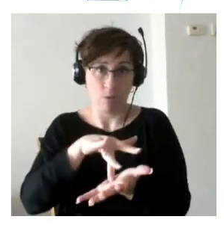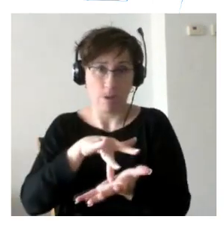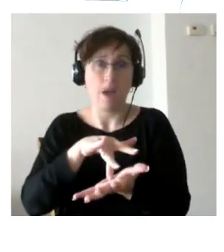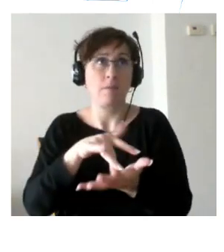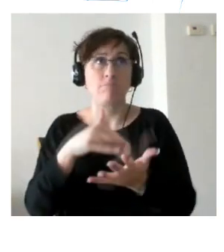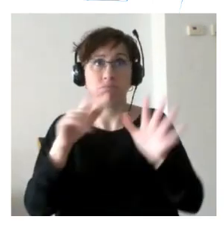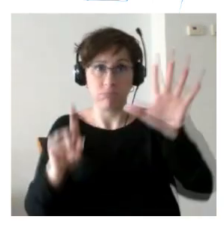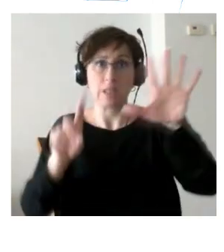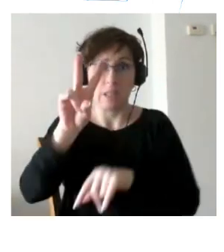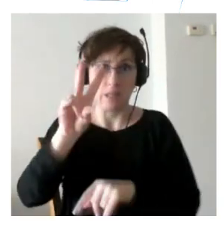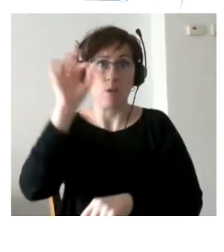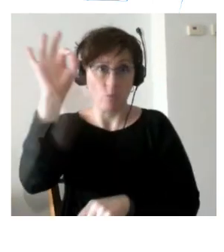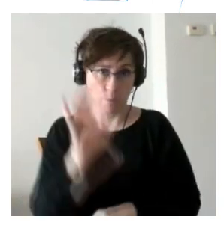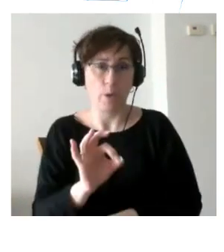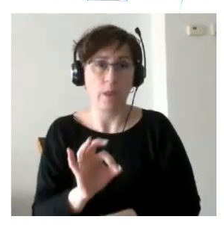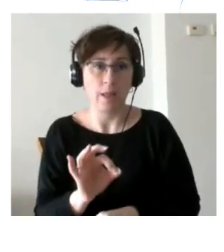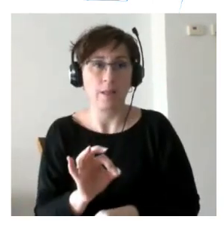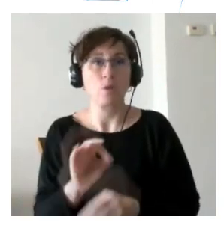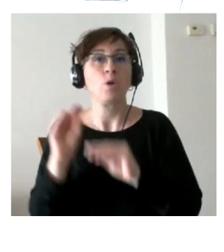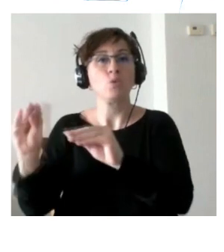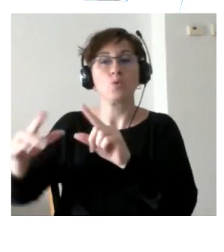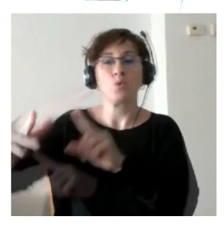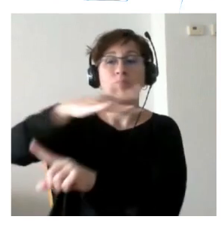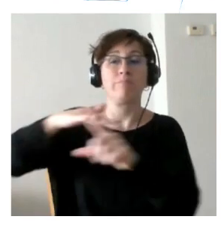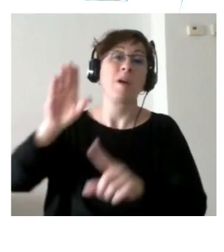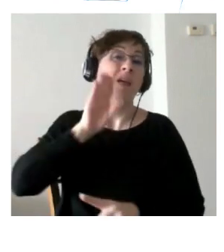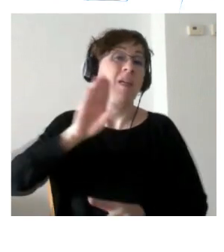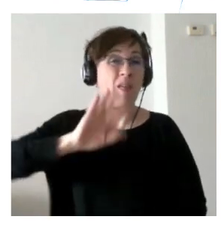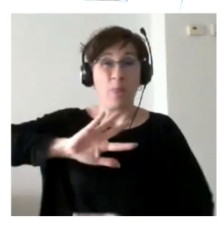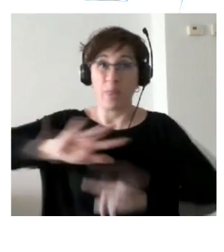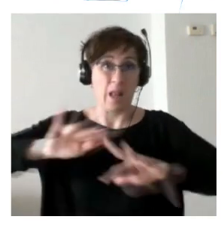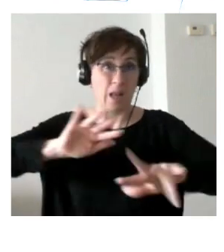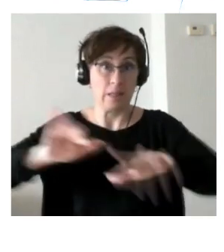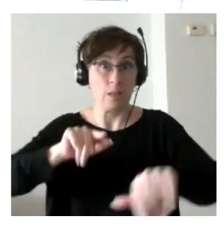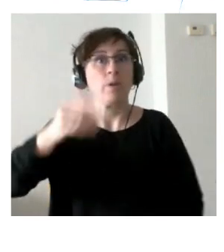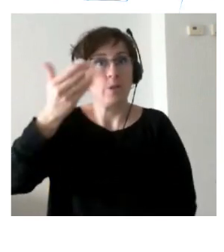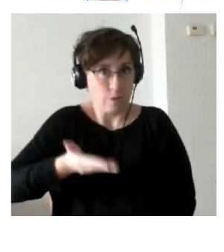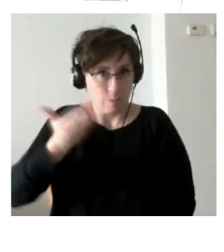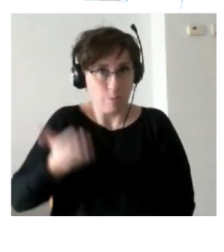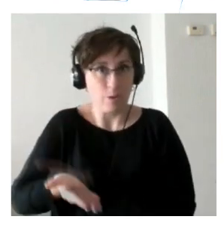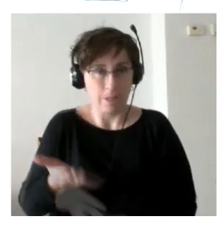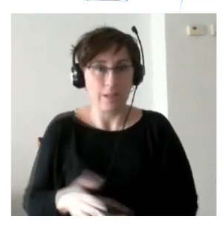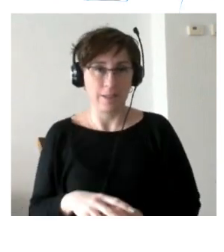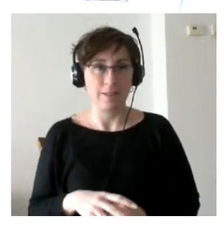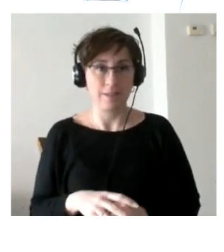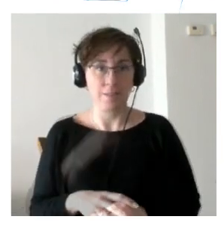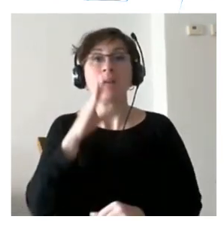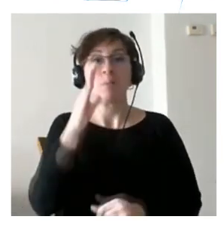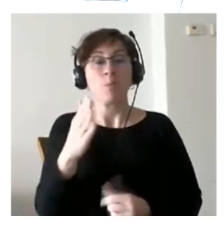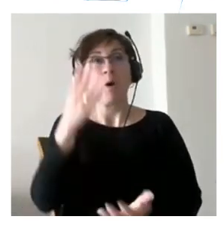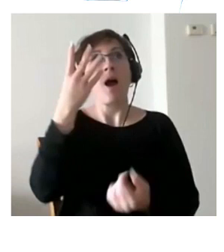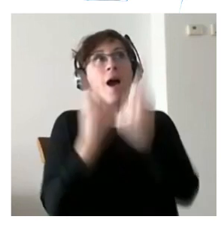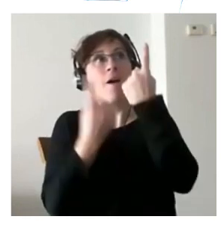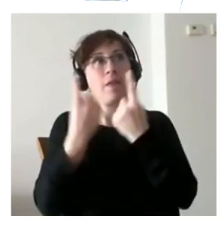un 62% están en contextos delictivos esto también es muy relevante porque muchas veces los apoyos que pueden tener